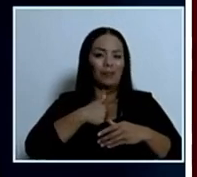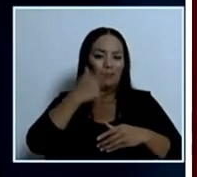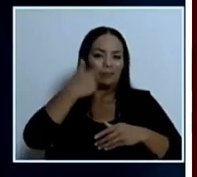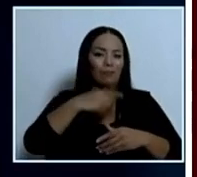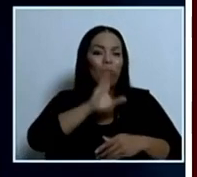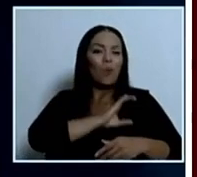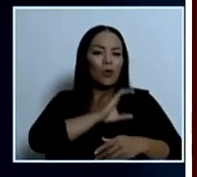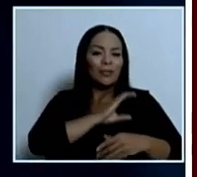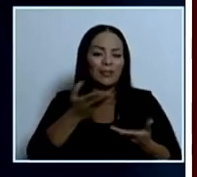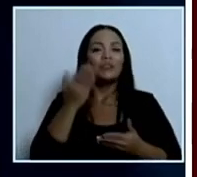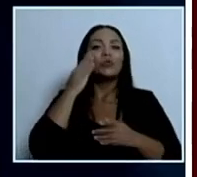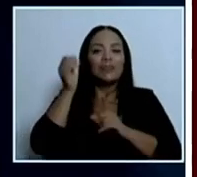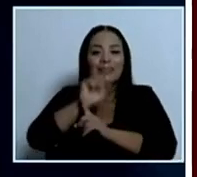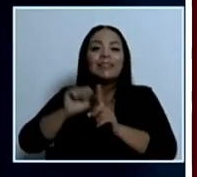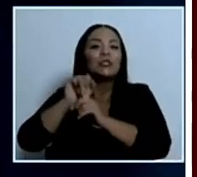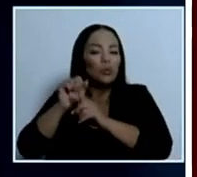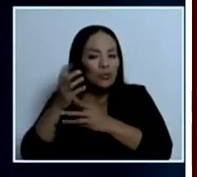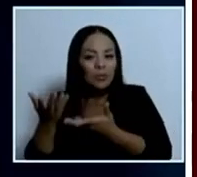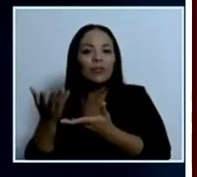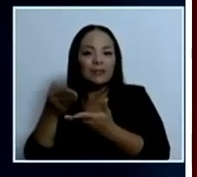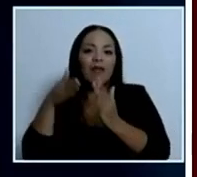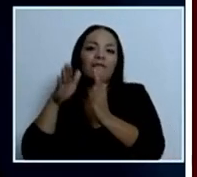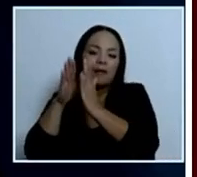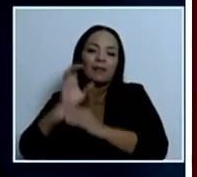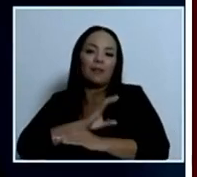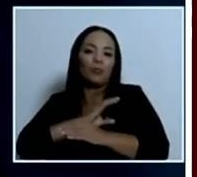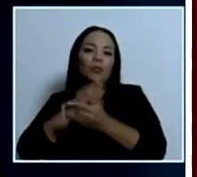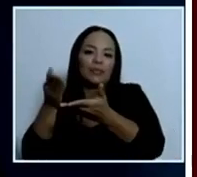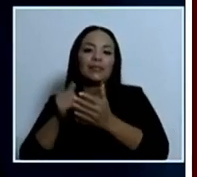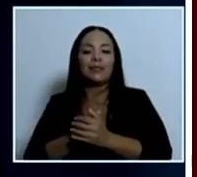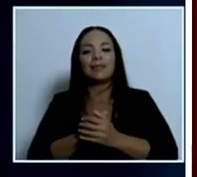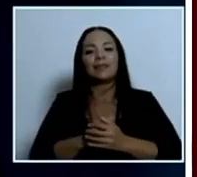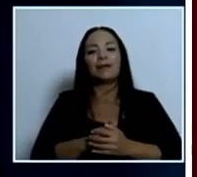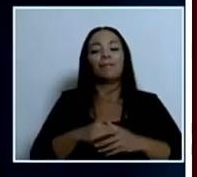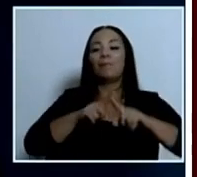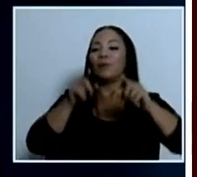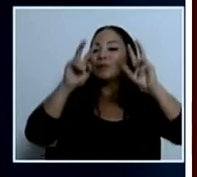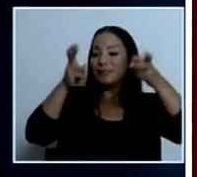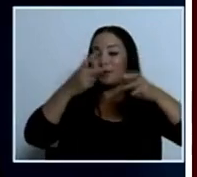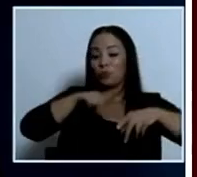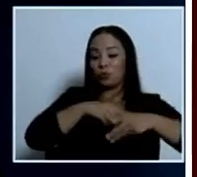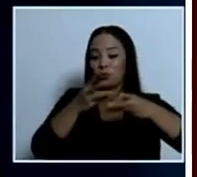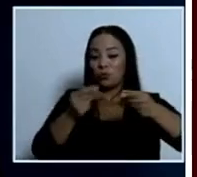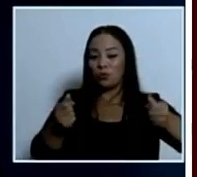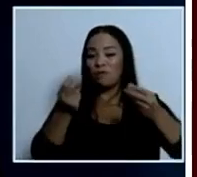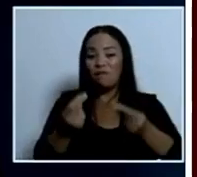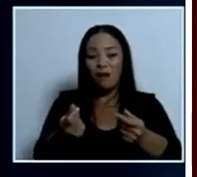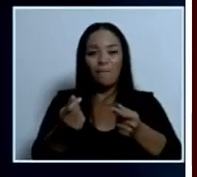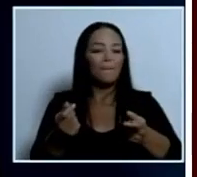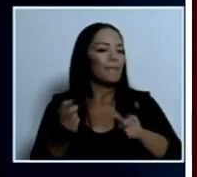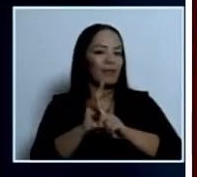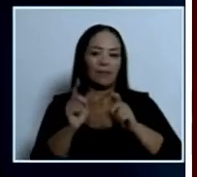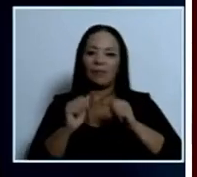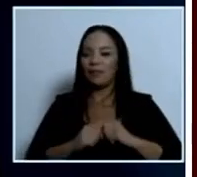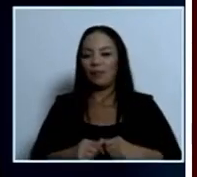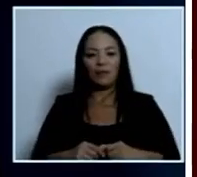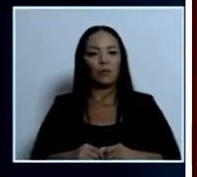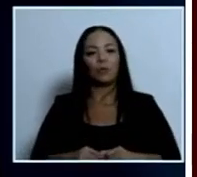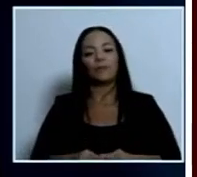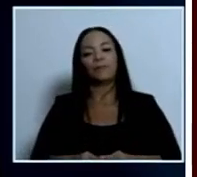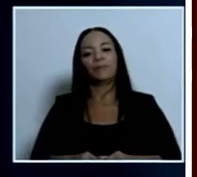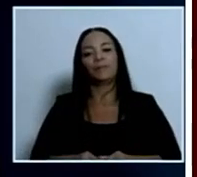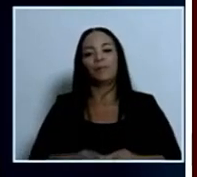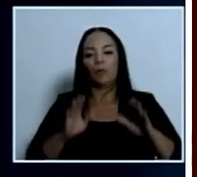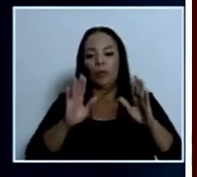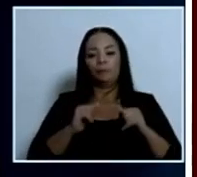condiciones que viven los policías muchas veces pero eso es un tema que no lo vamos a solucionar rápidamente por otro lado